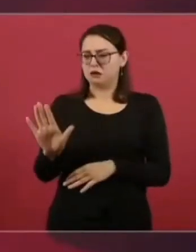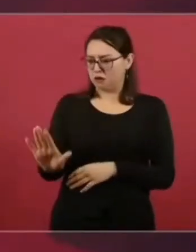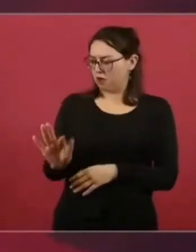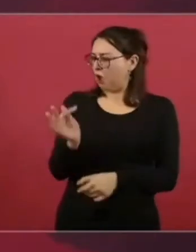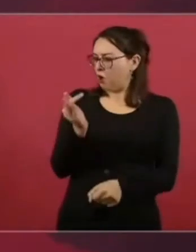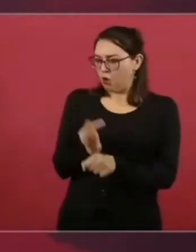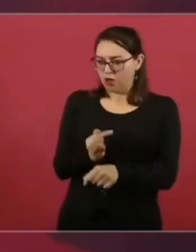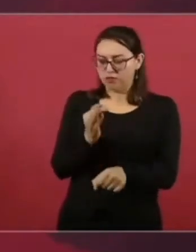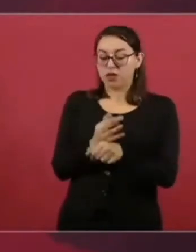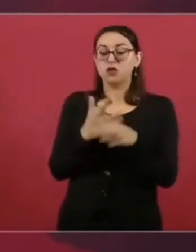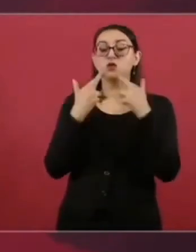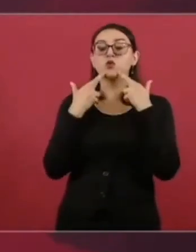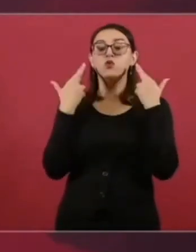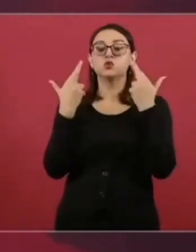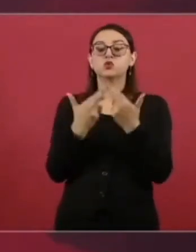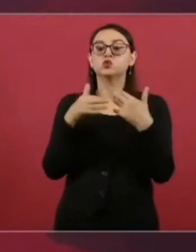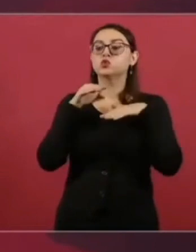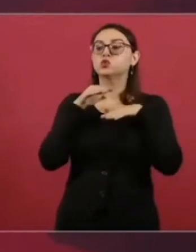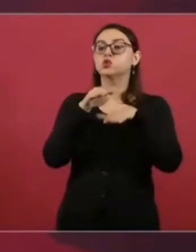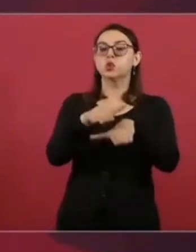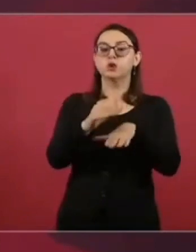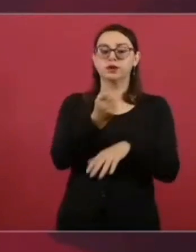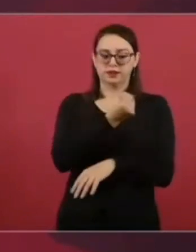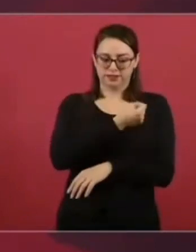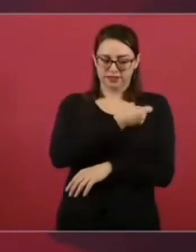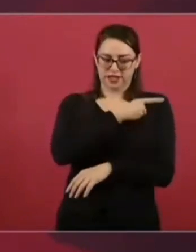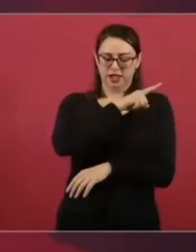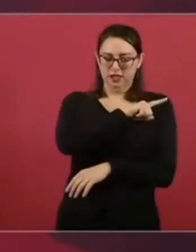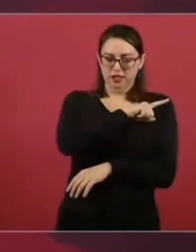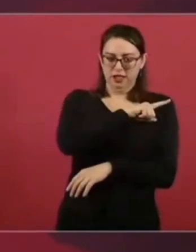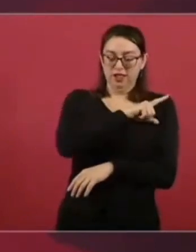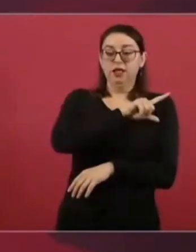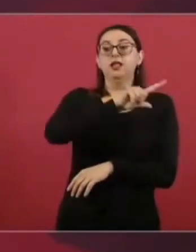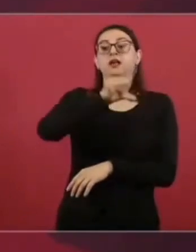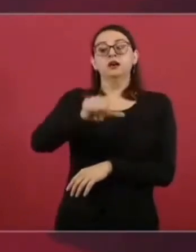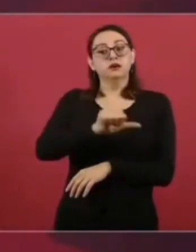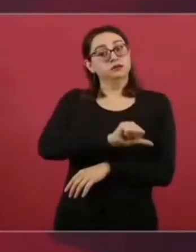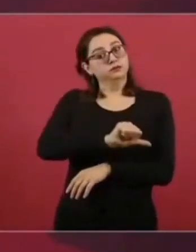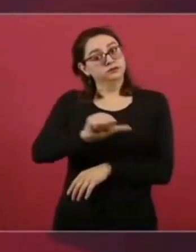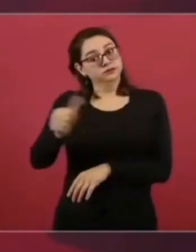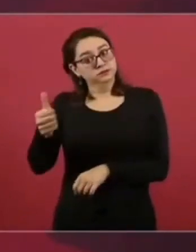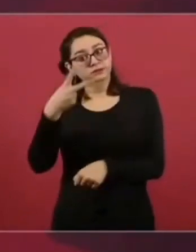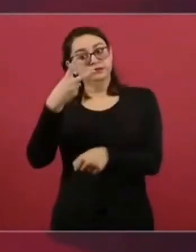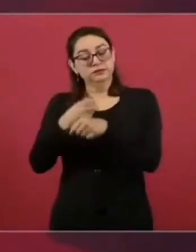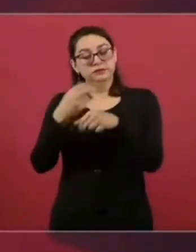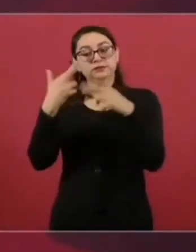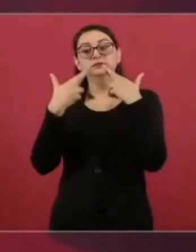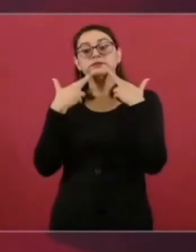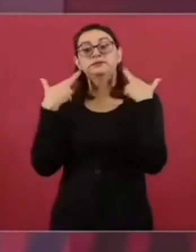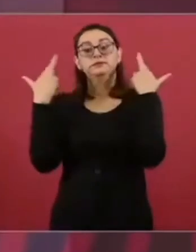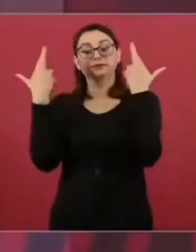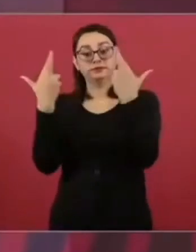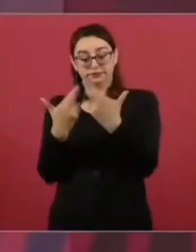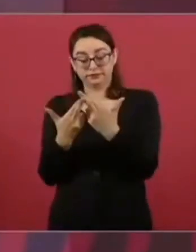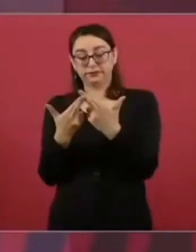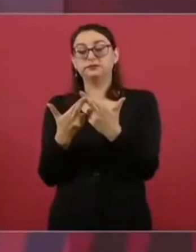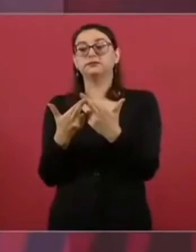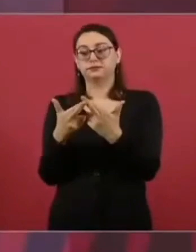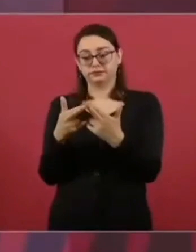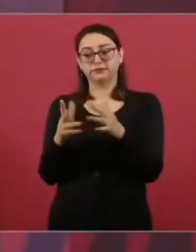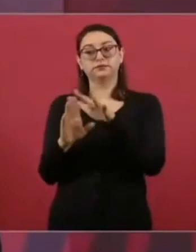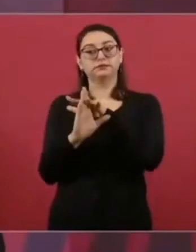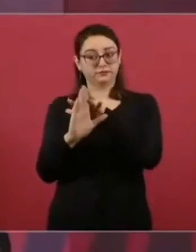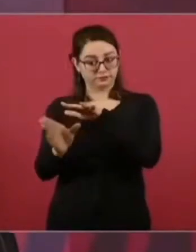y luego tuvimos una reunión sobre migración